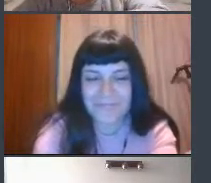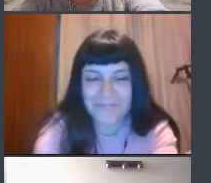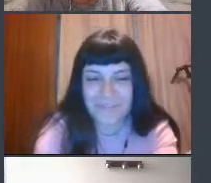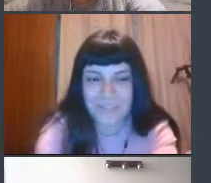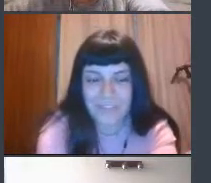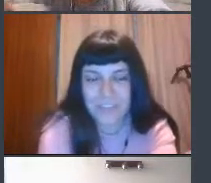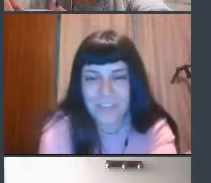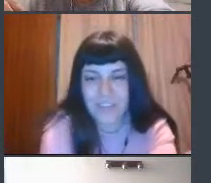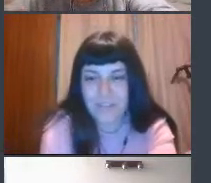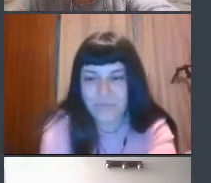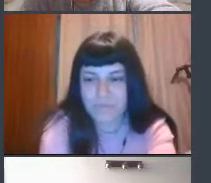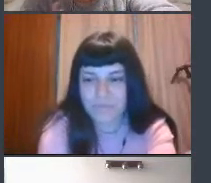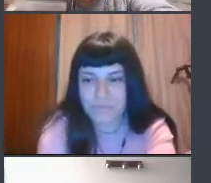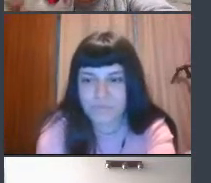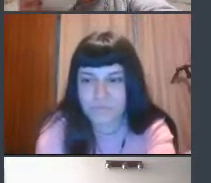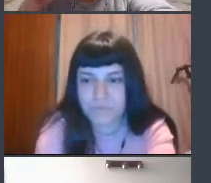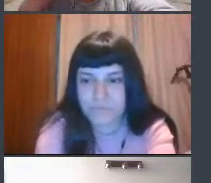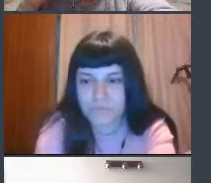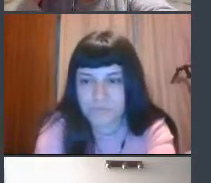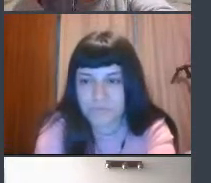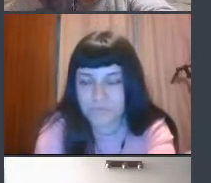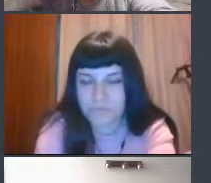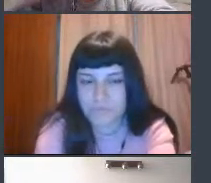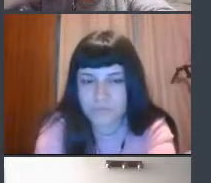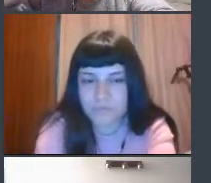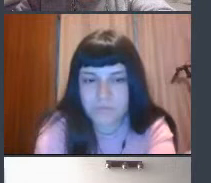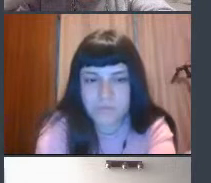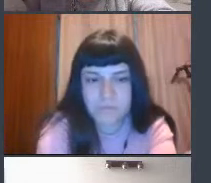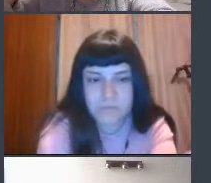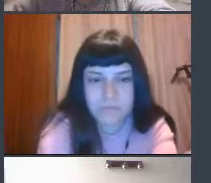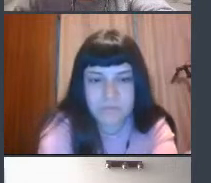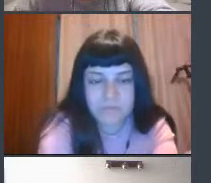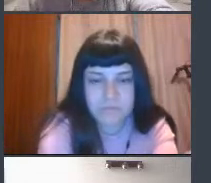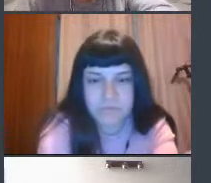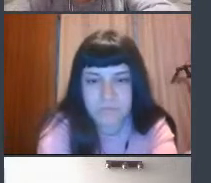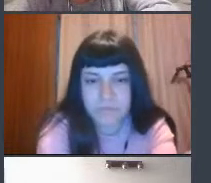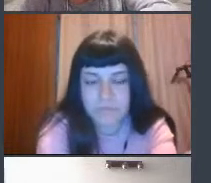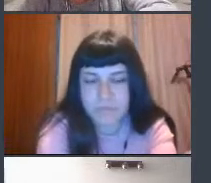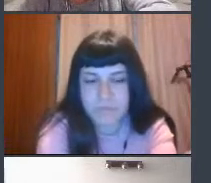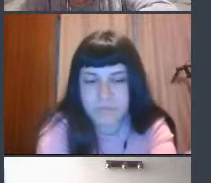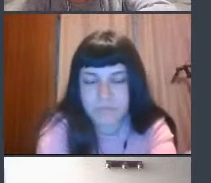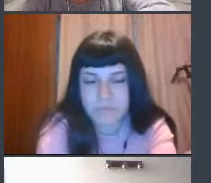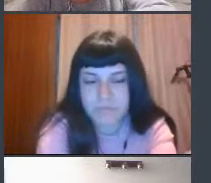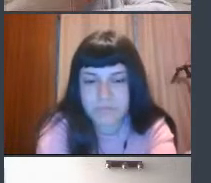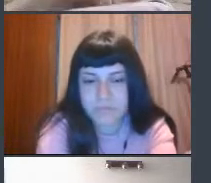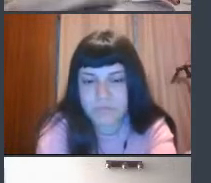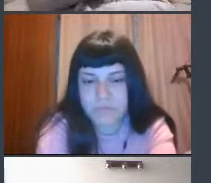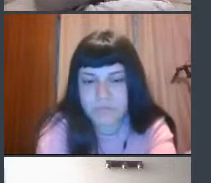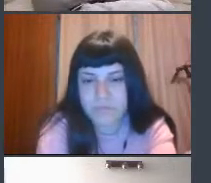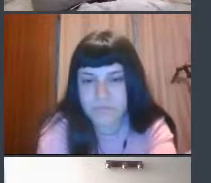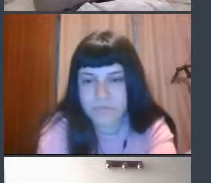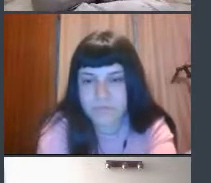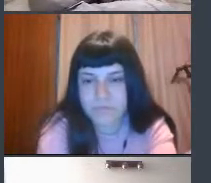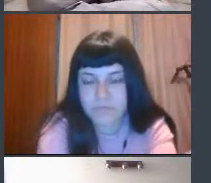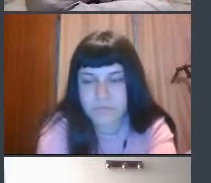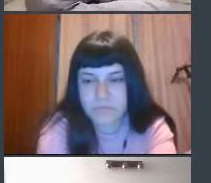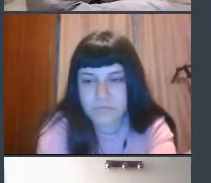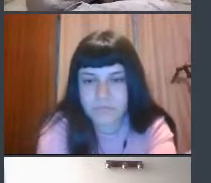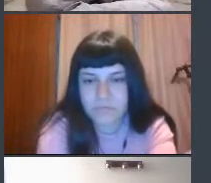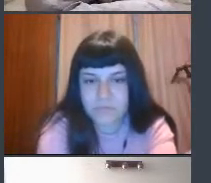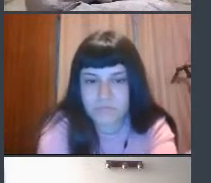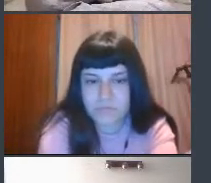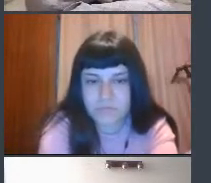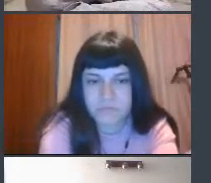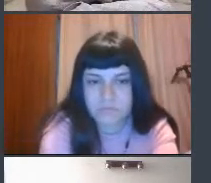y esto es interesante porque la apuesta aquí y respondiendo la pregunta era efectivamente nos hicimos esa pregunta ¿no? cómo efectivamente